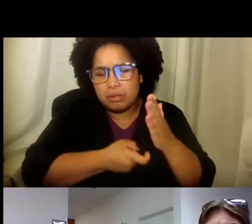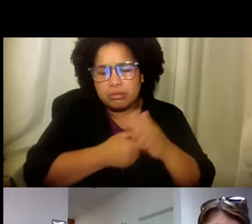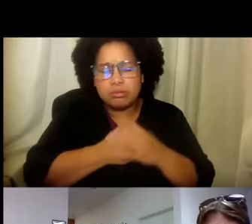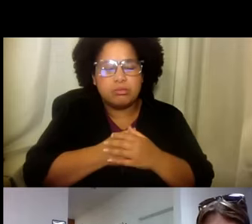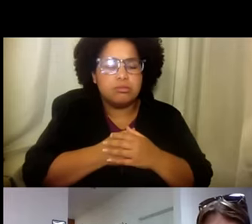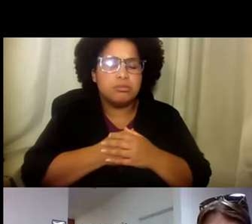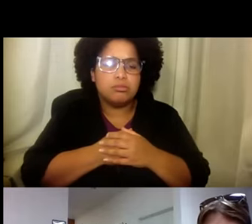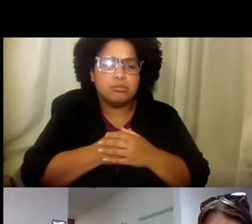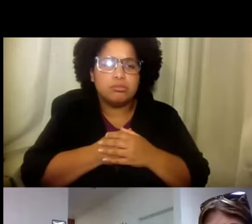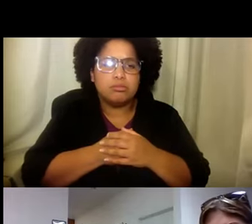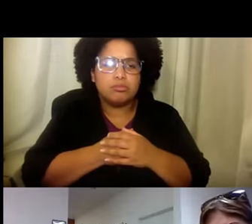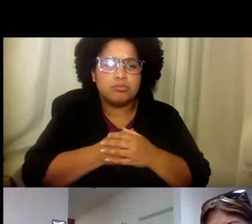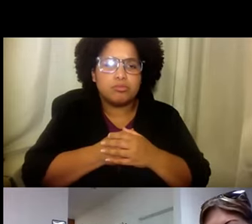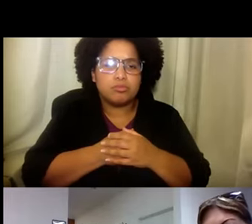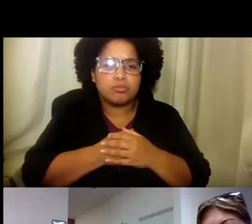Buen precio.